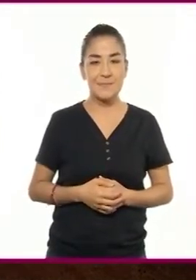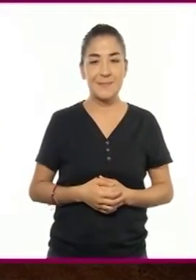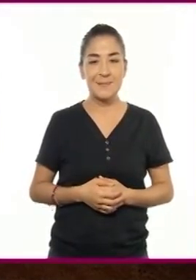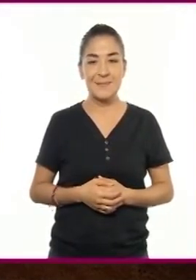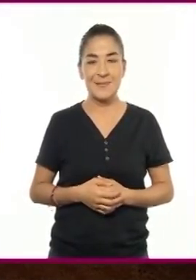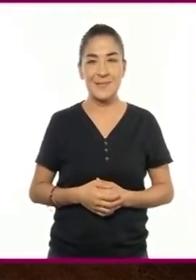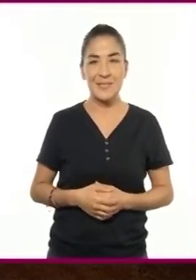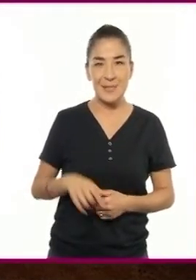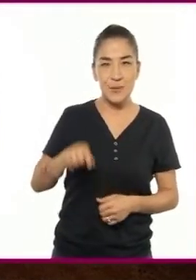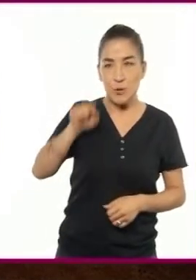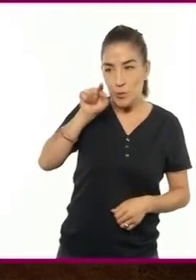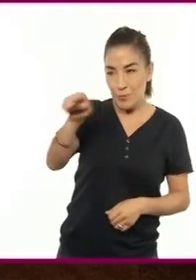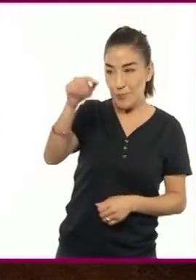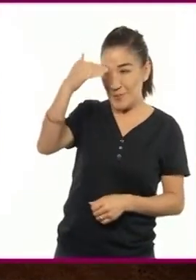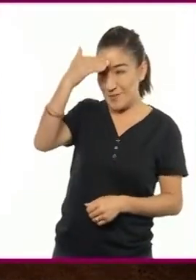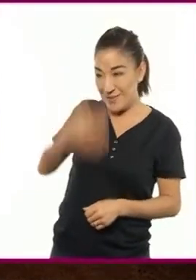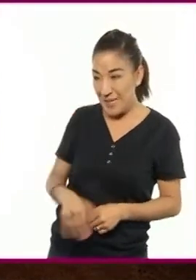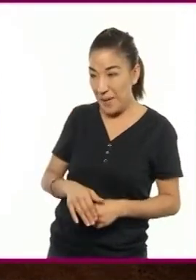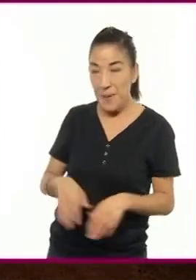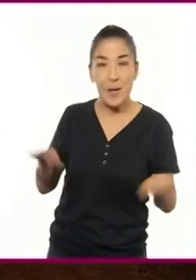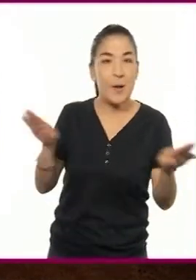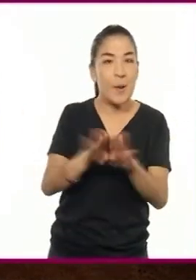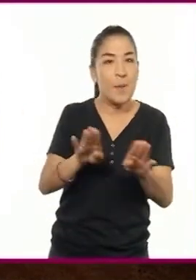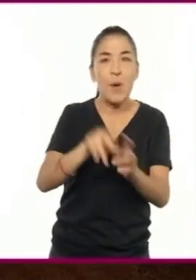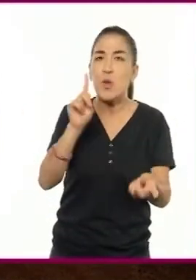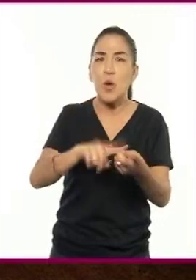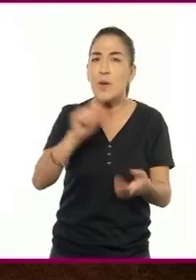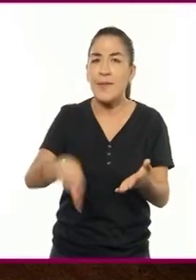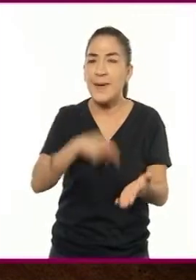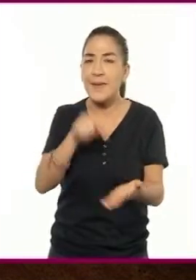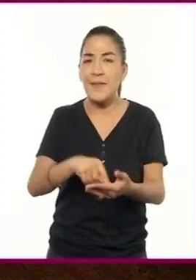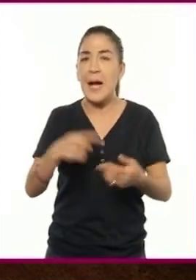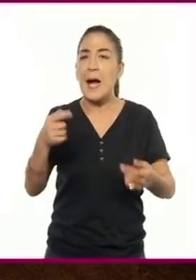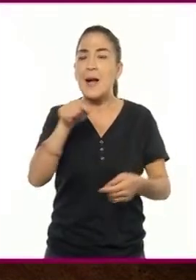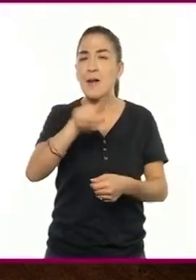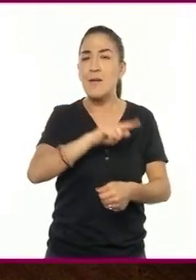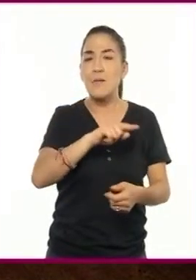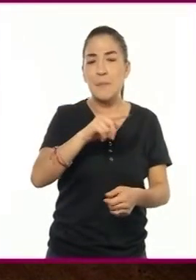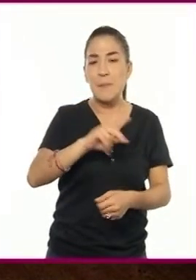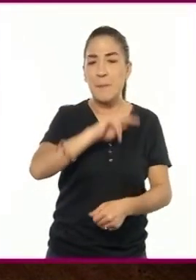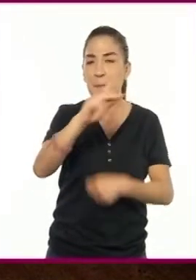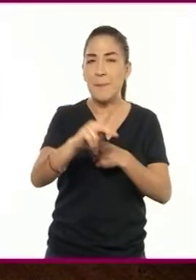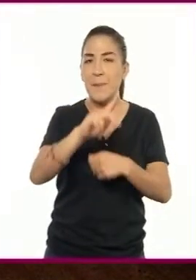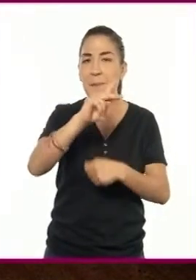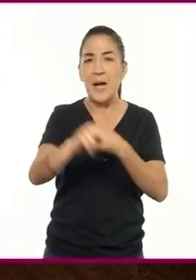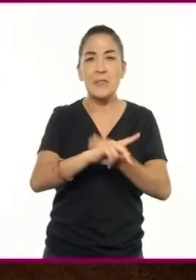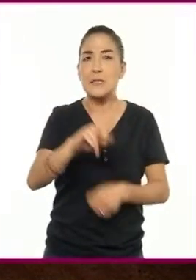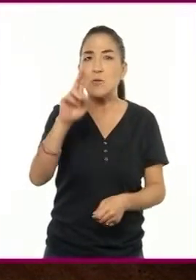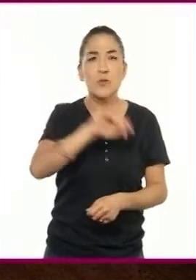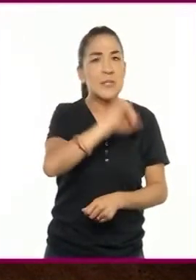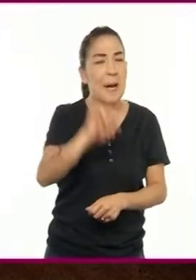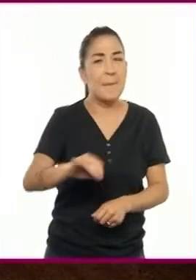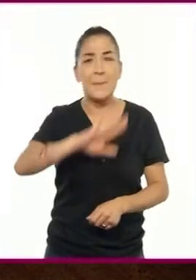¿Sabría decirme dónde queda el lugar donde nunca se muere? Campesina. Con expresión de descontento.